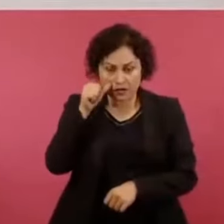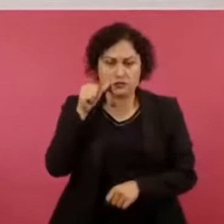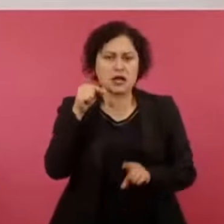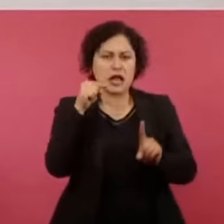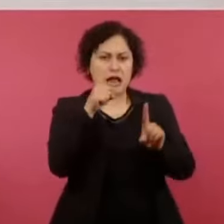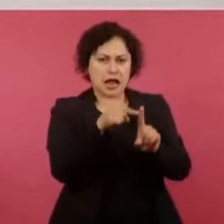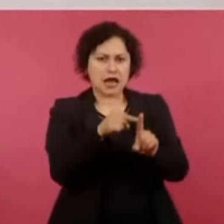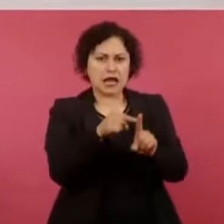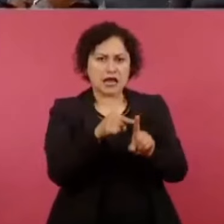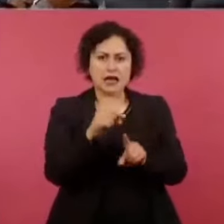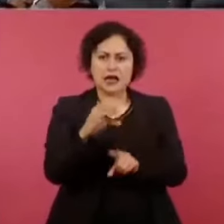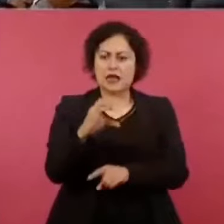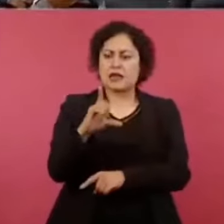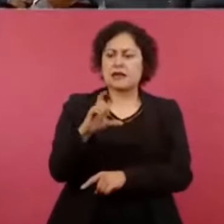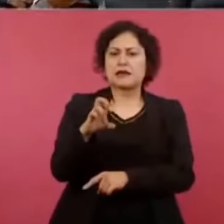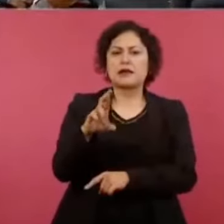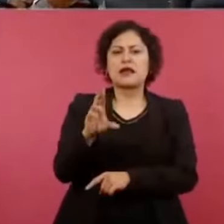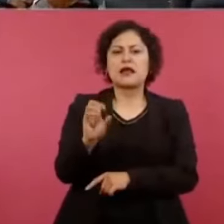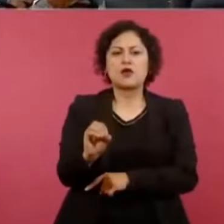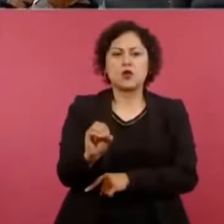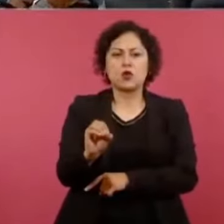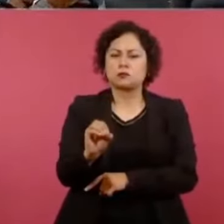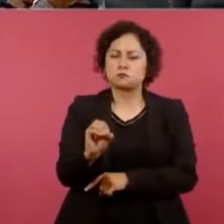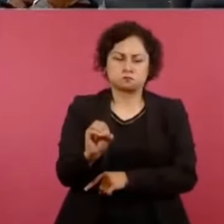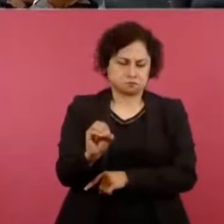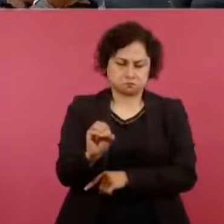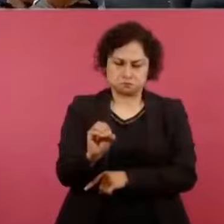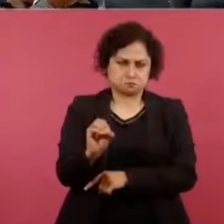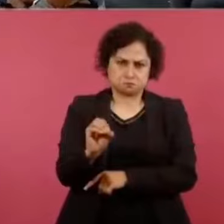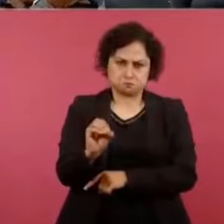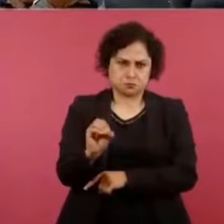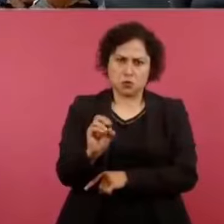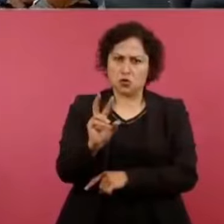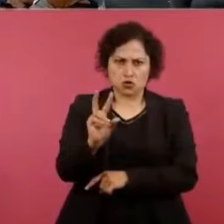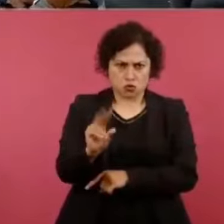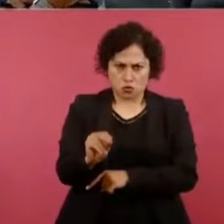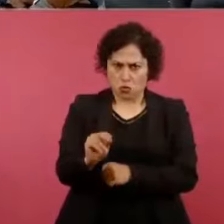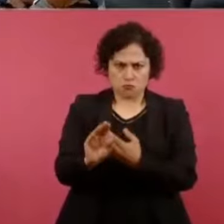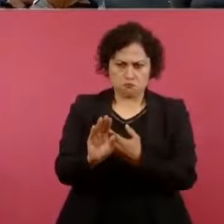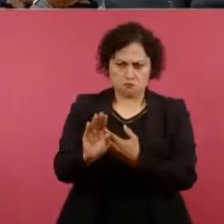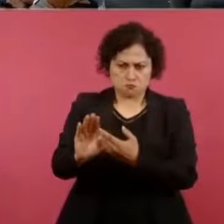Le tenía mucho respeto al pueblo,